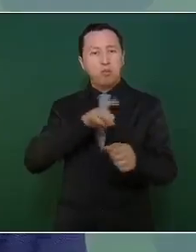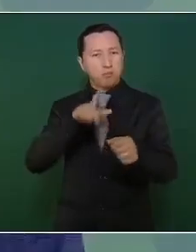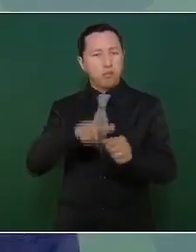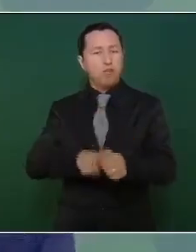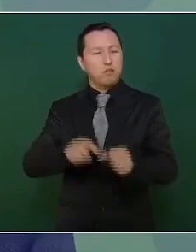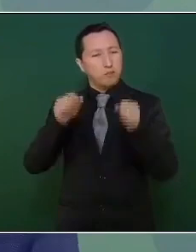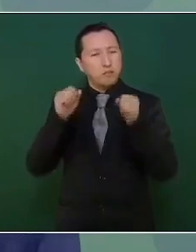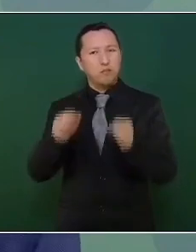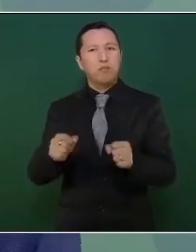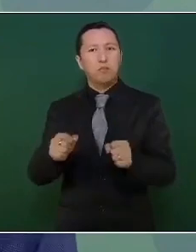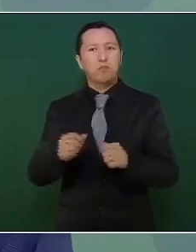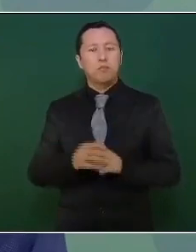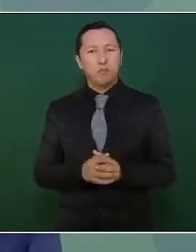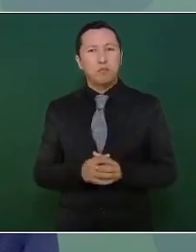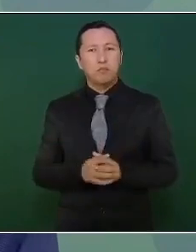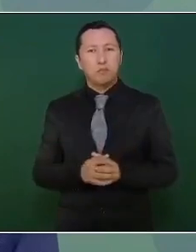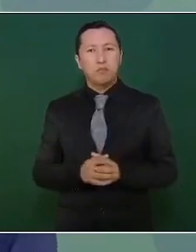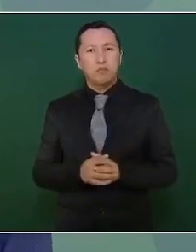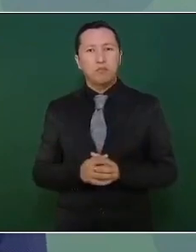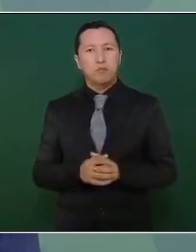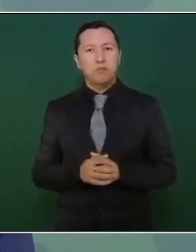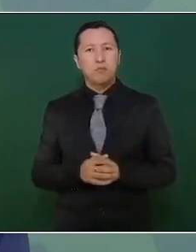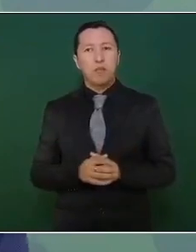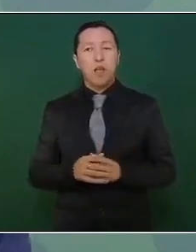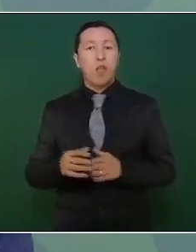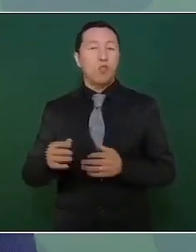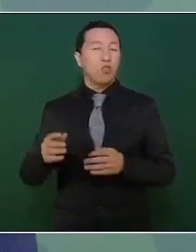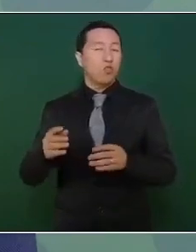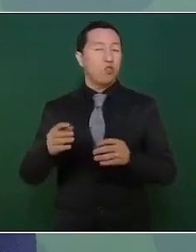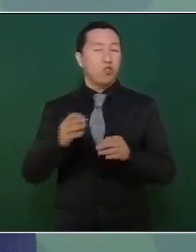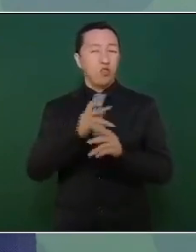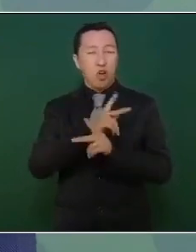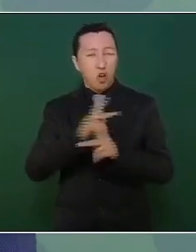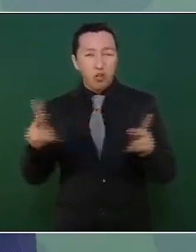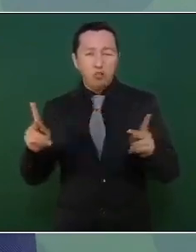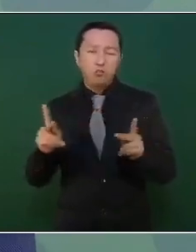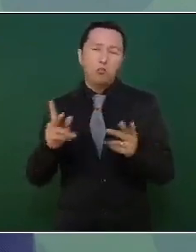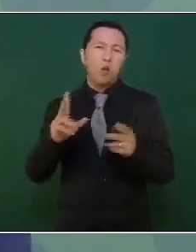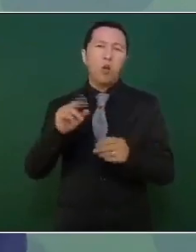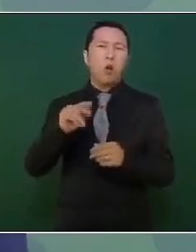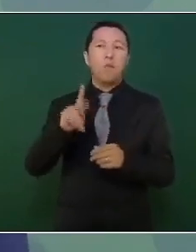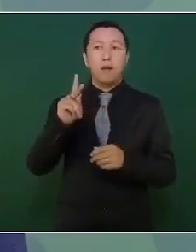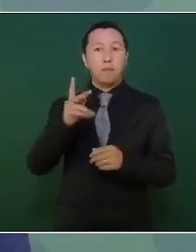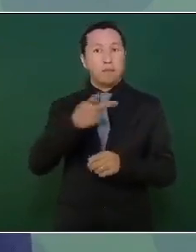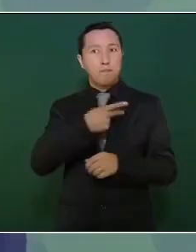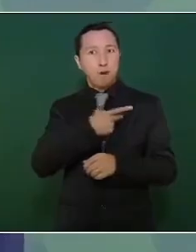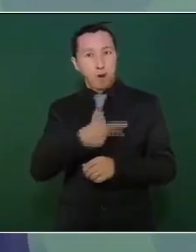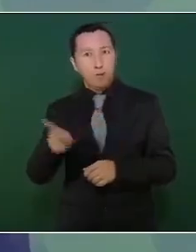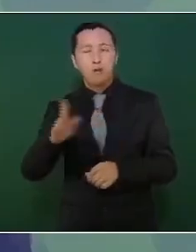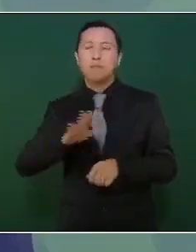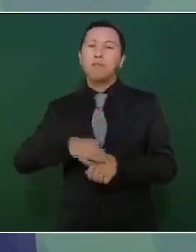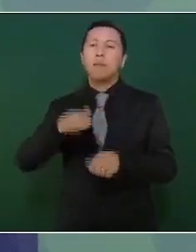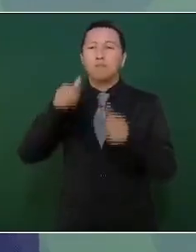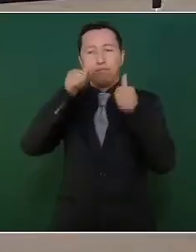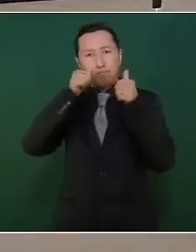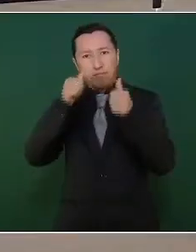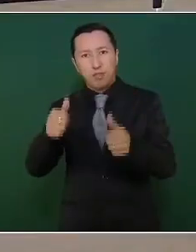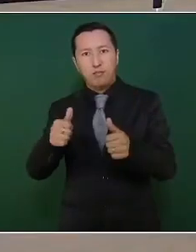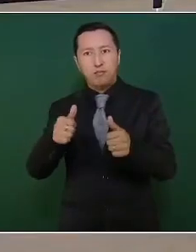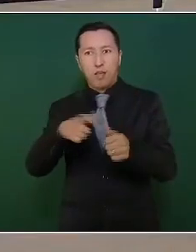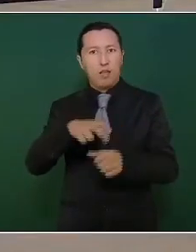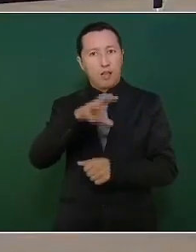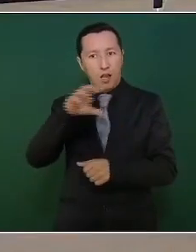Es decir, se atiende a todos, pero se le da preferencia a los pobres, en Quintana Roo y en todo México.